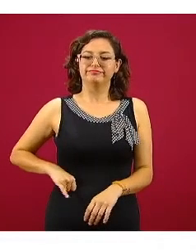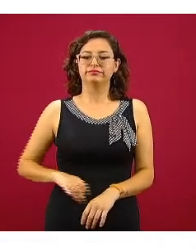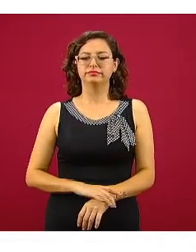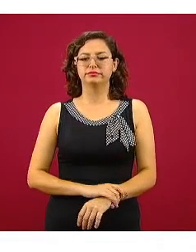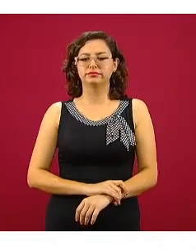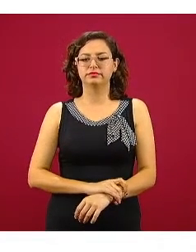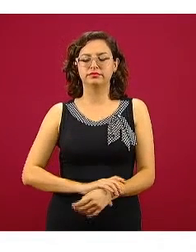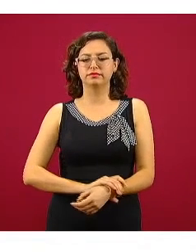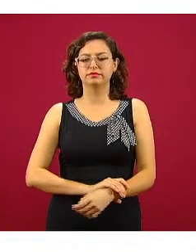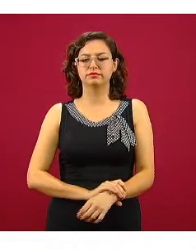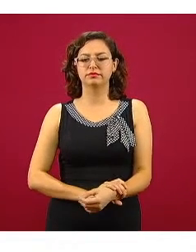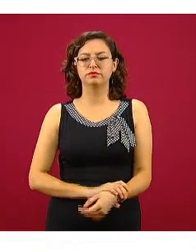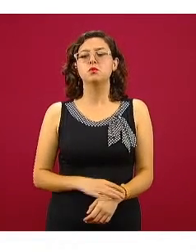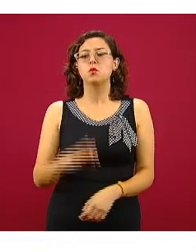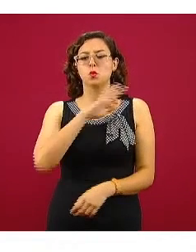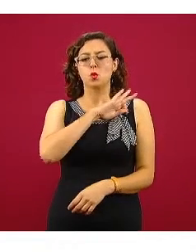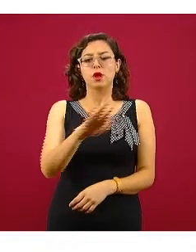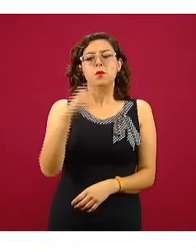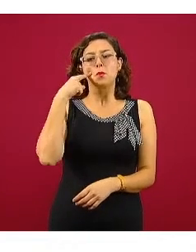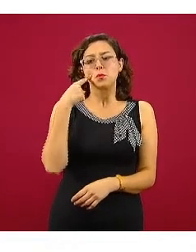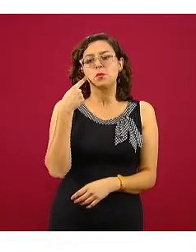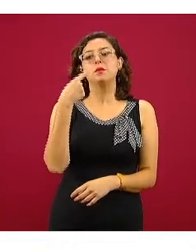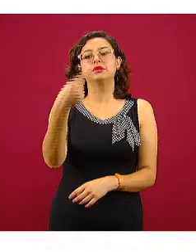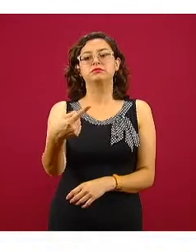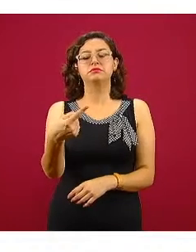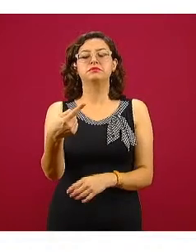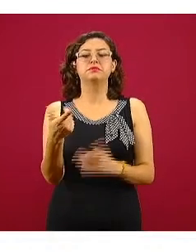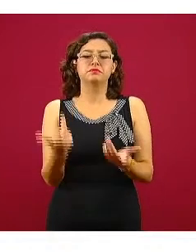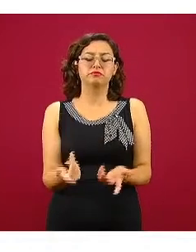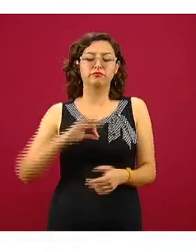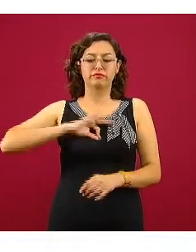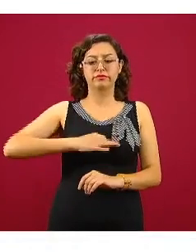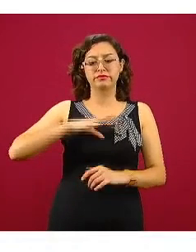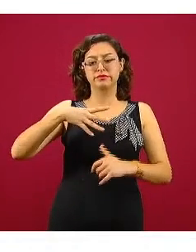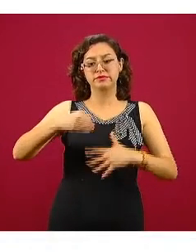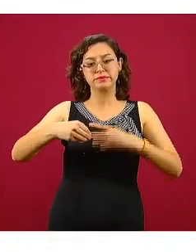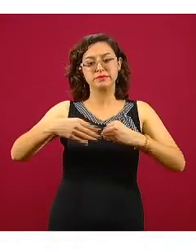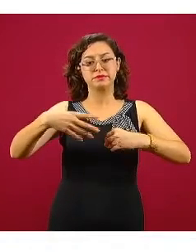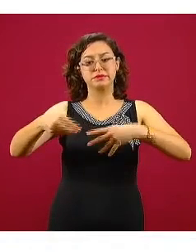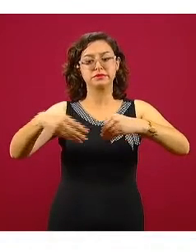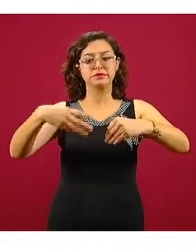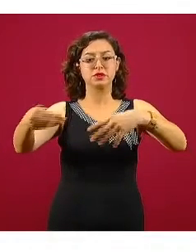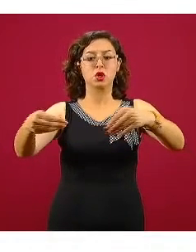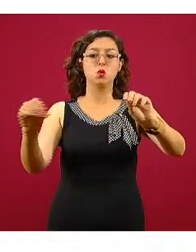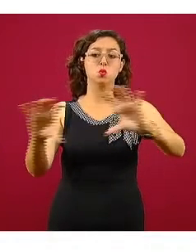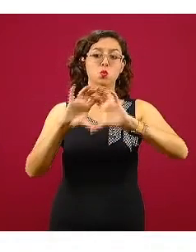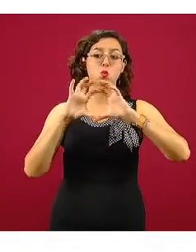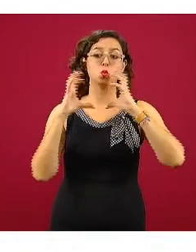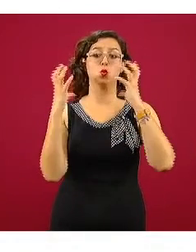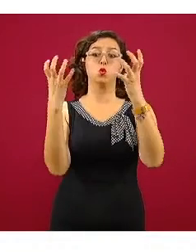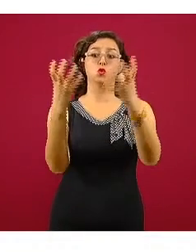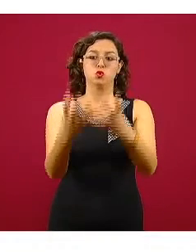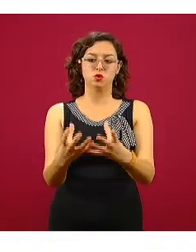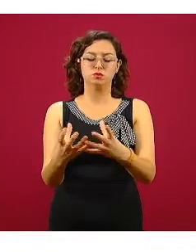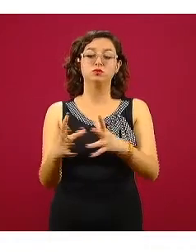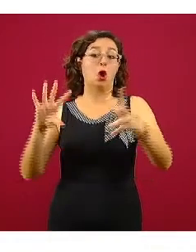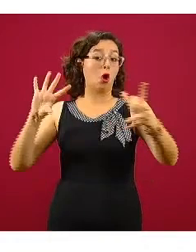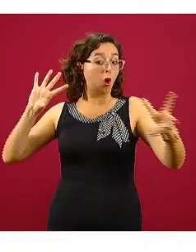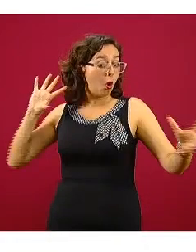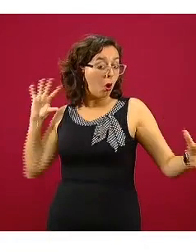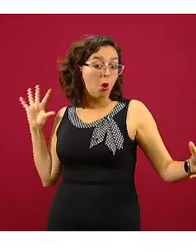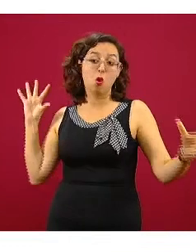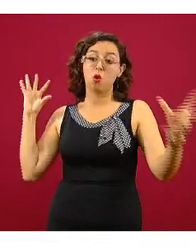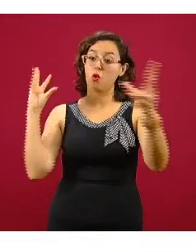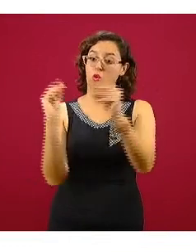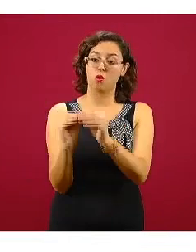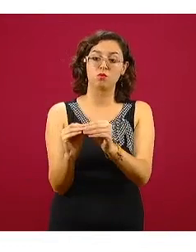podremos ver cómo se ha estado comportando la pandemia a nivel mundial. Si vemos la cifra total de